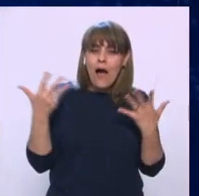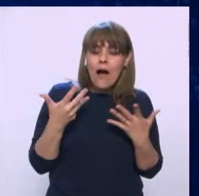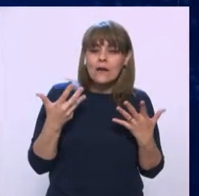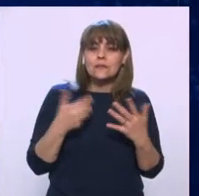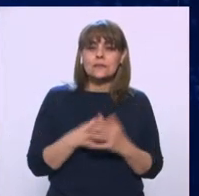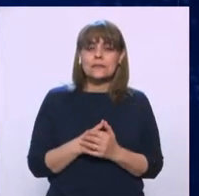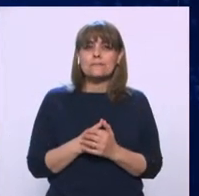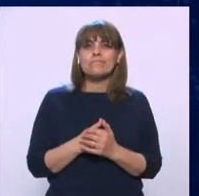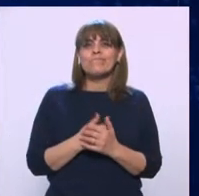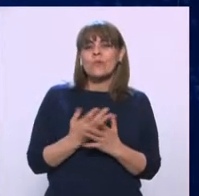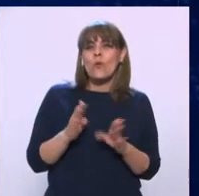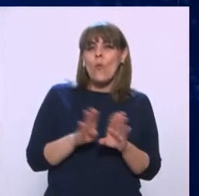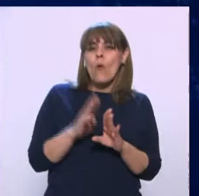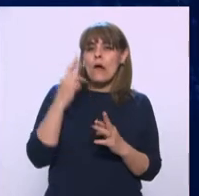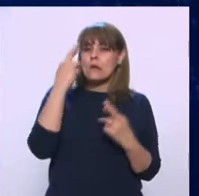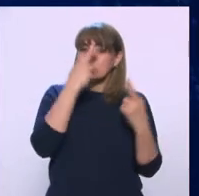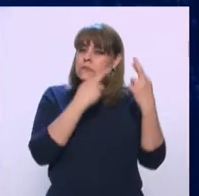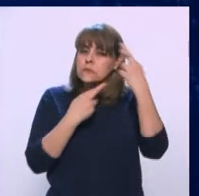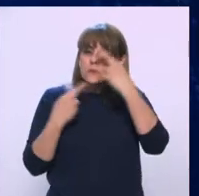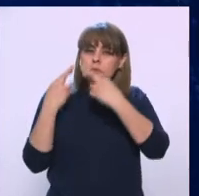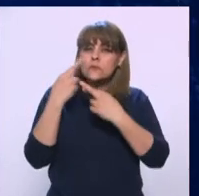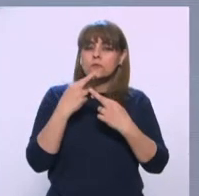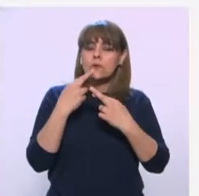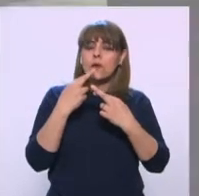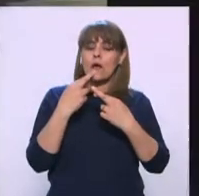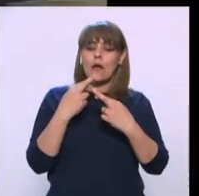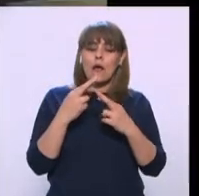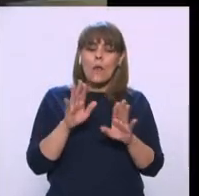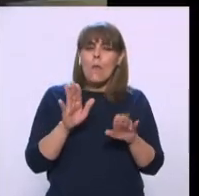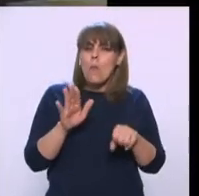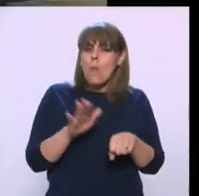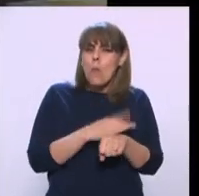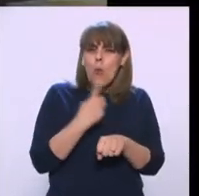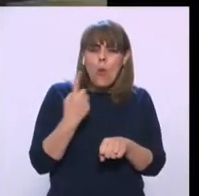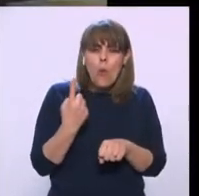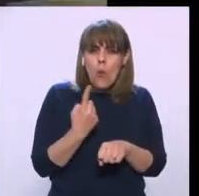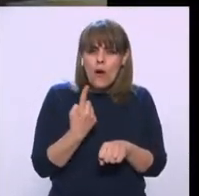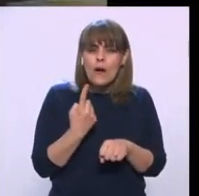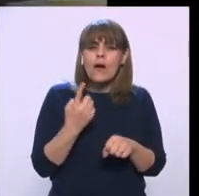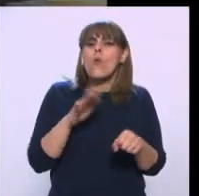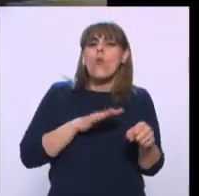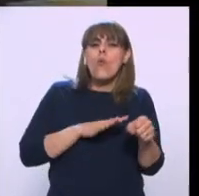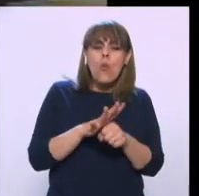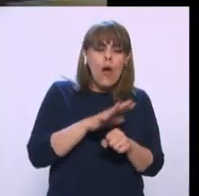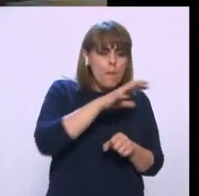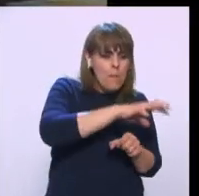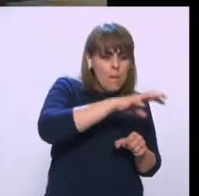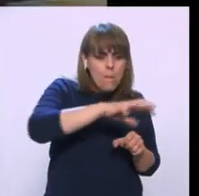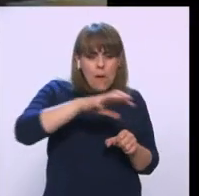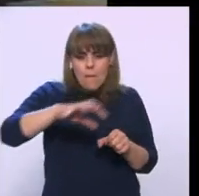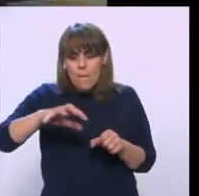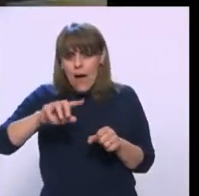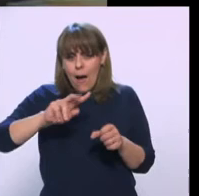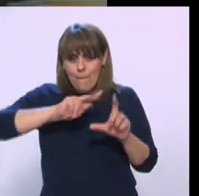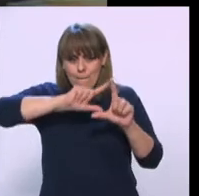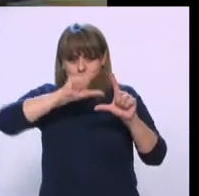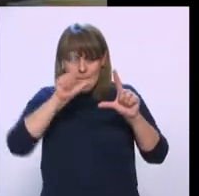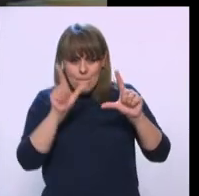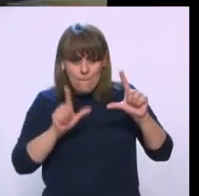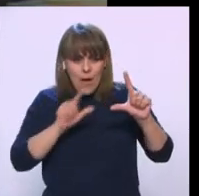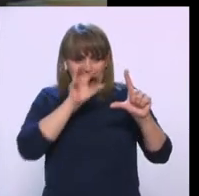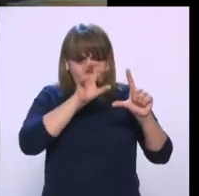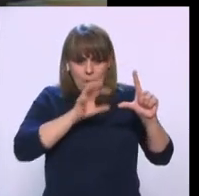un análisis o una exposición de cuáles son las regiones más violentas del país. Y digo